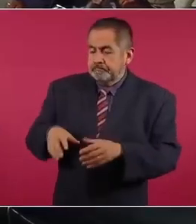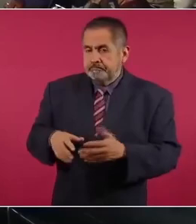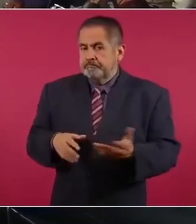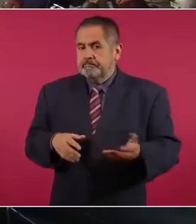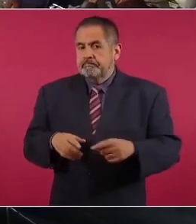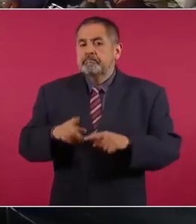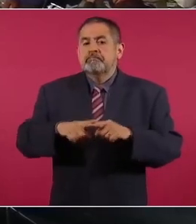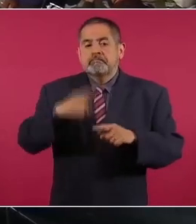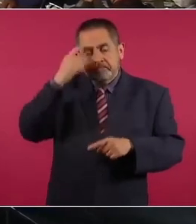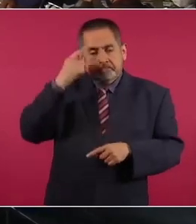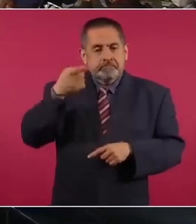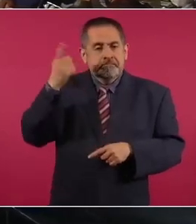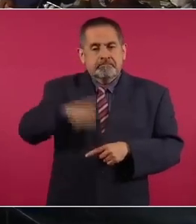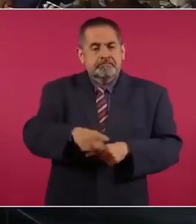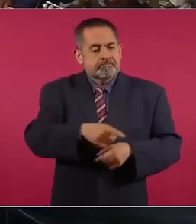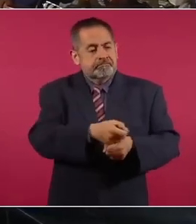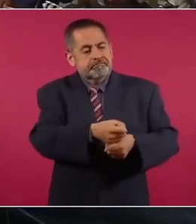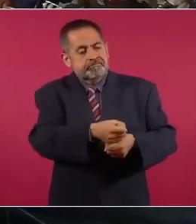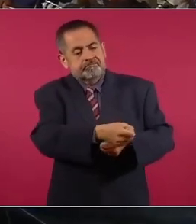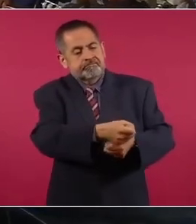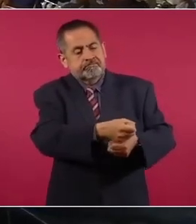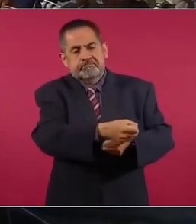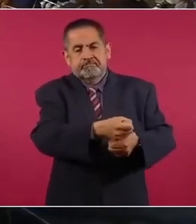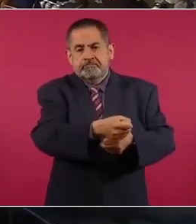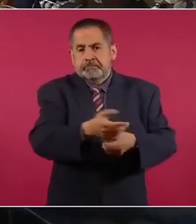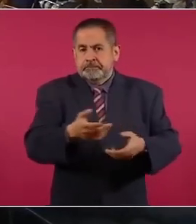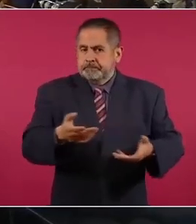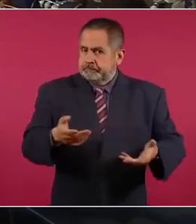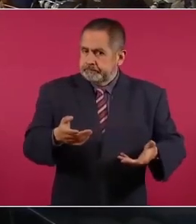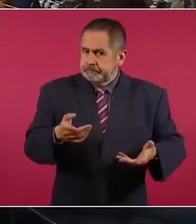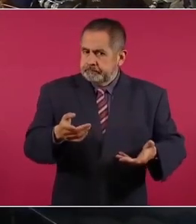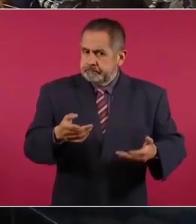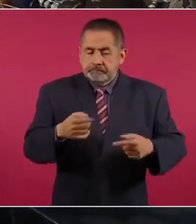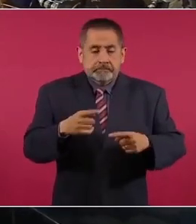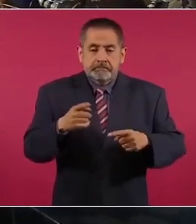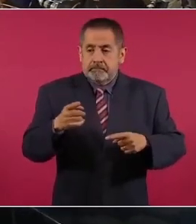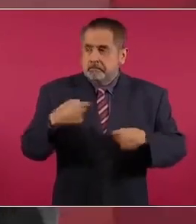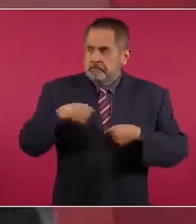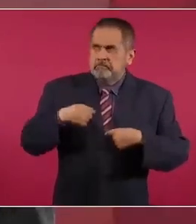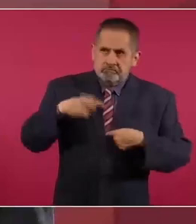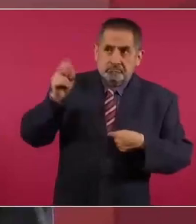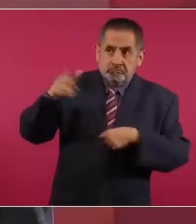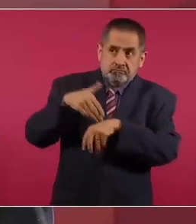ordenaron torturar a agentes, quienes torturaron,